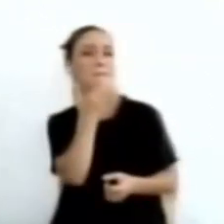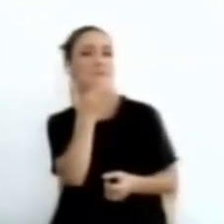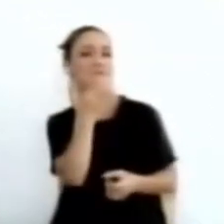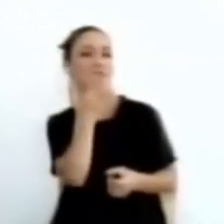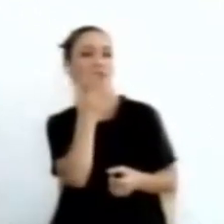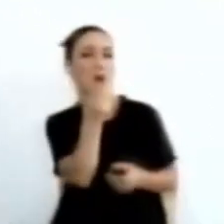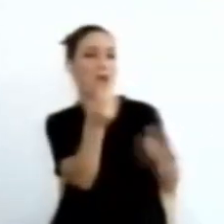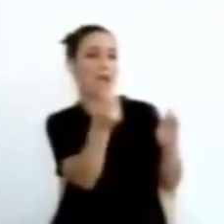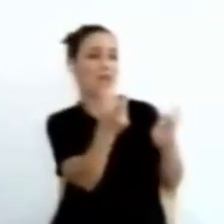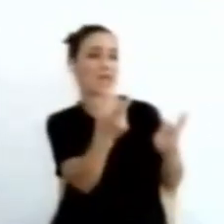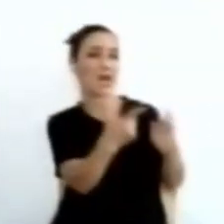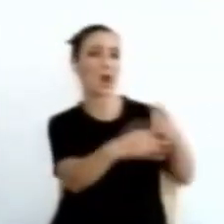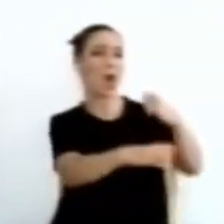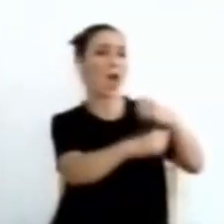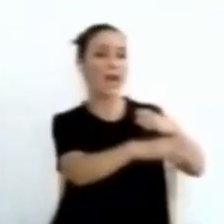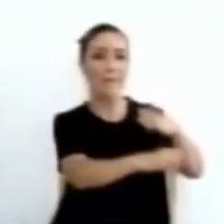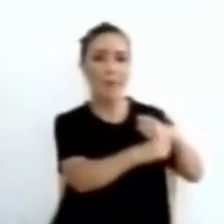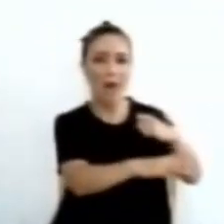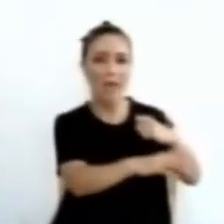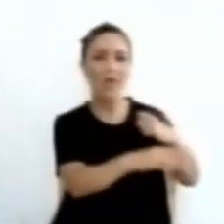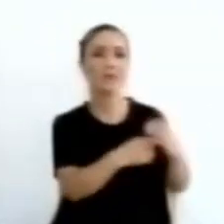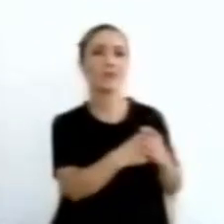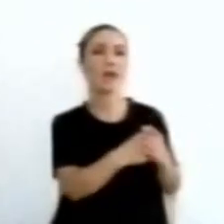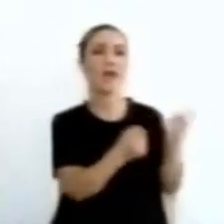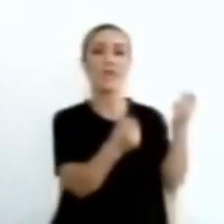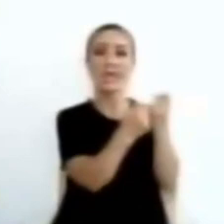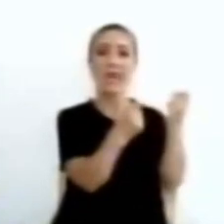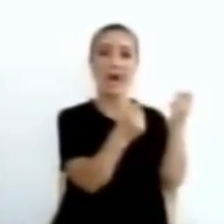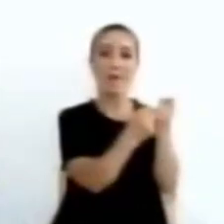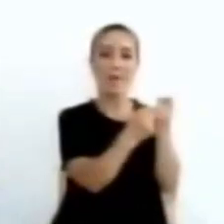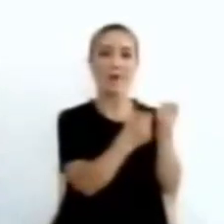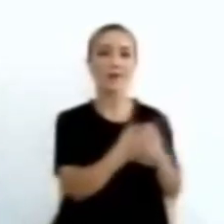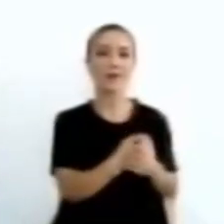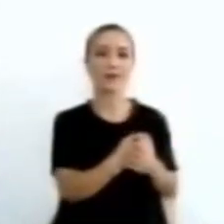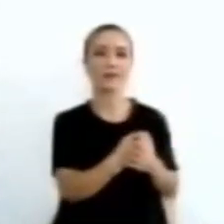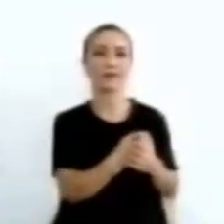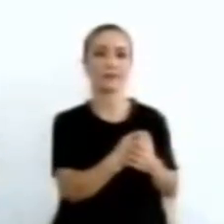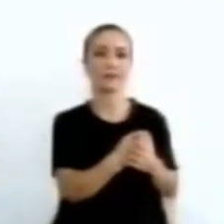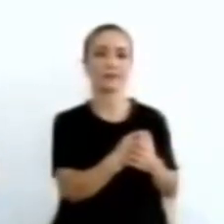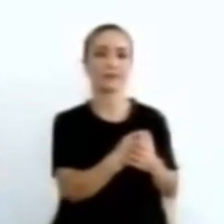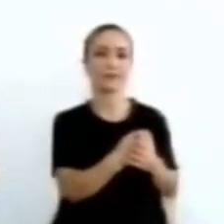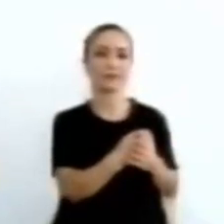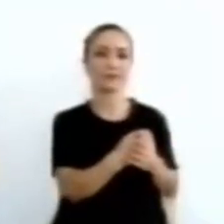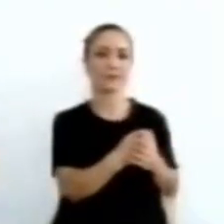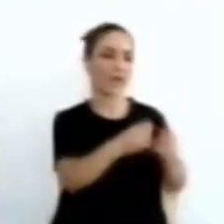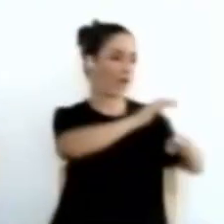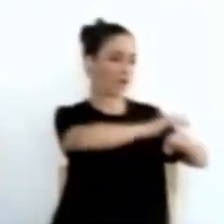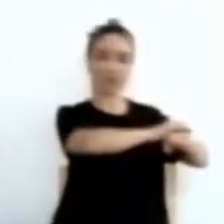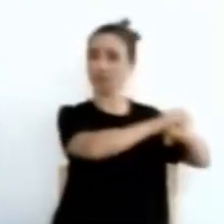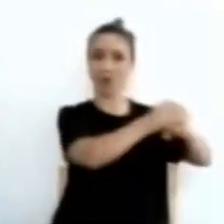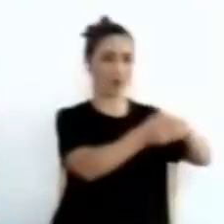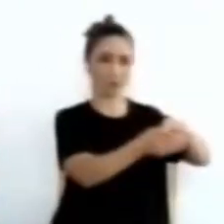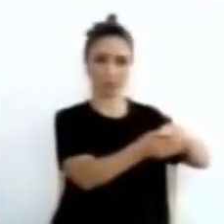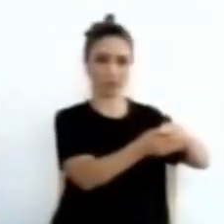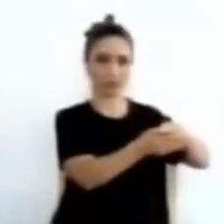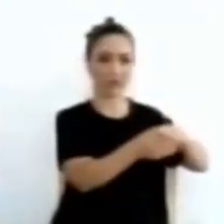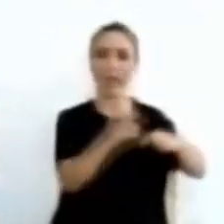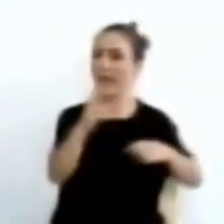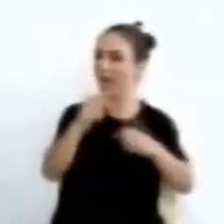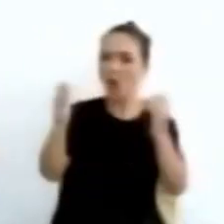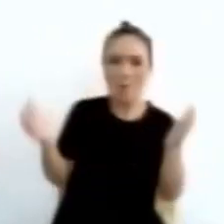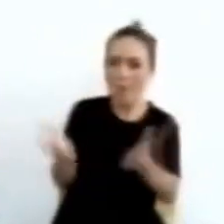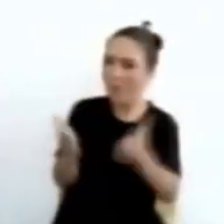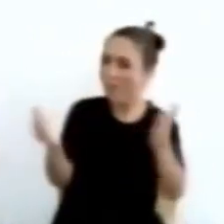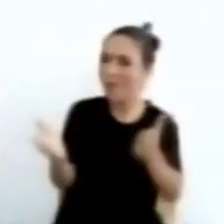dinero en campañas a favor de la anticoncepción en lugar de promover